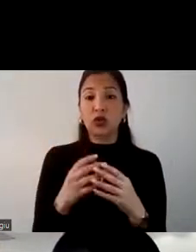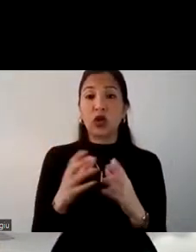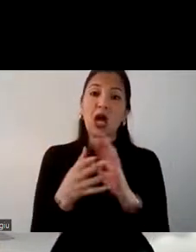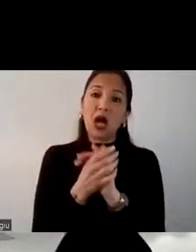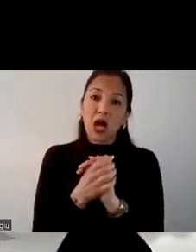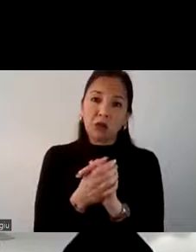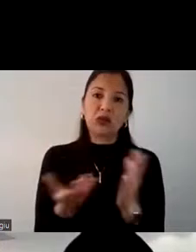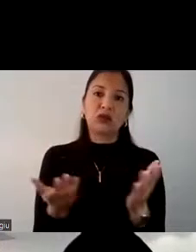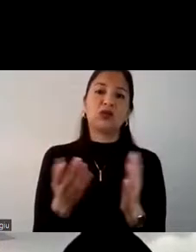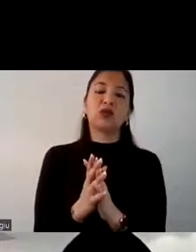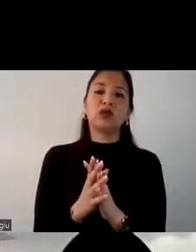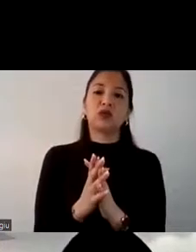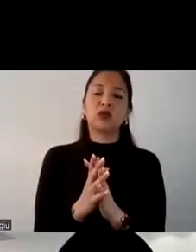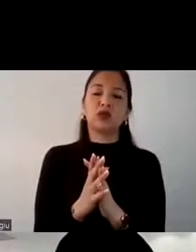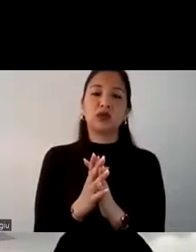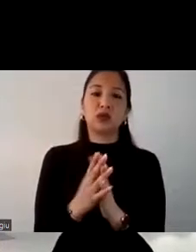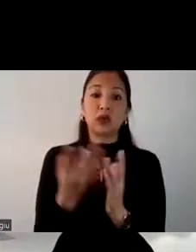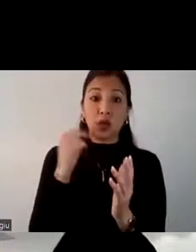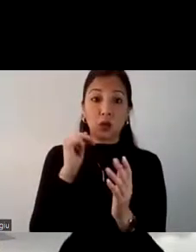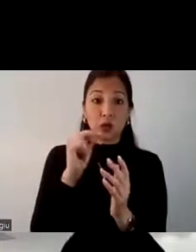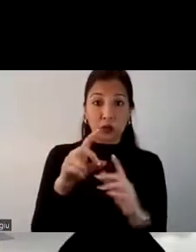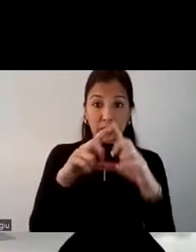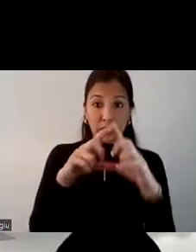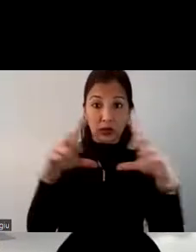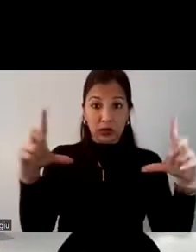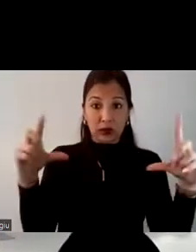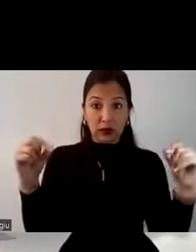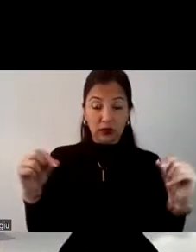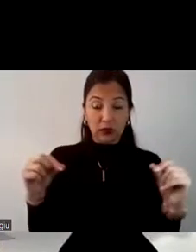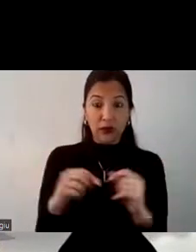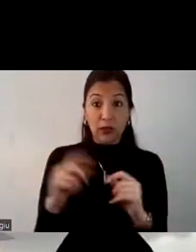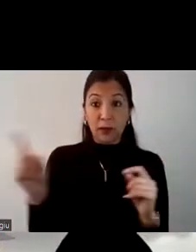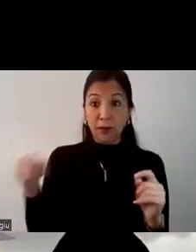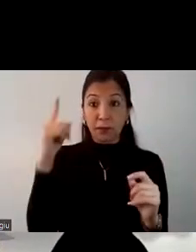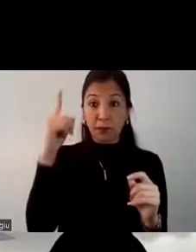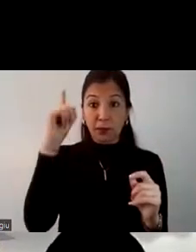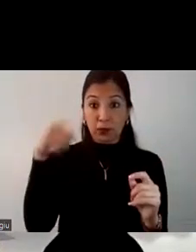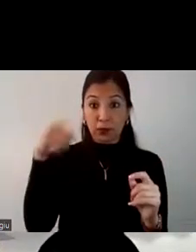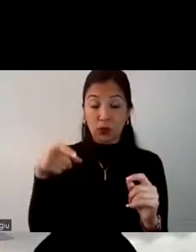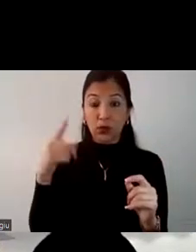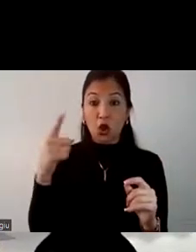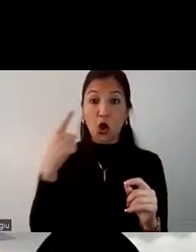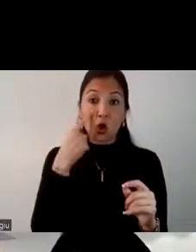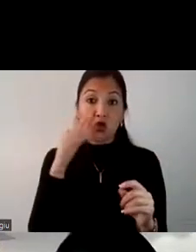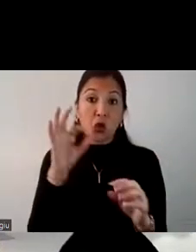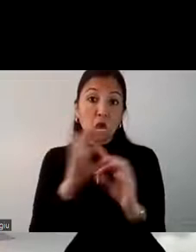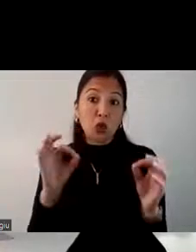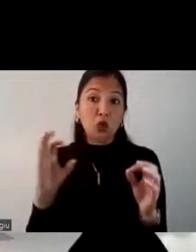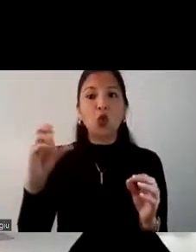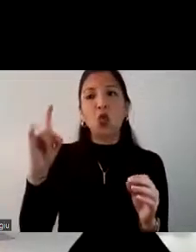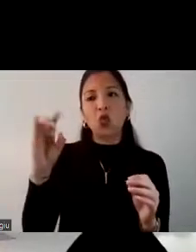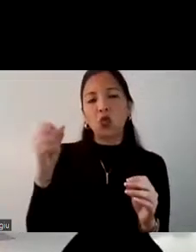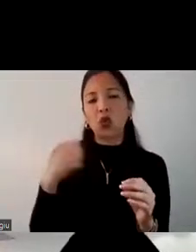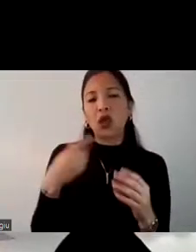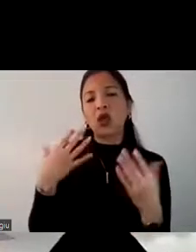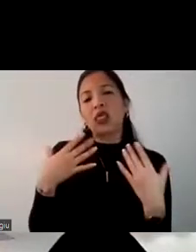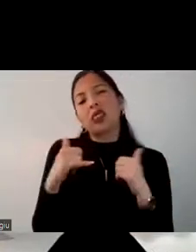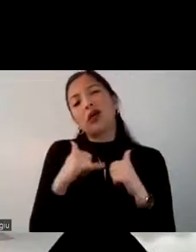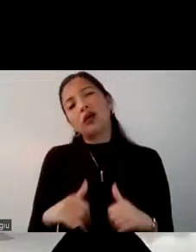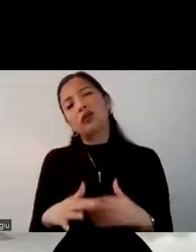cercanos. Y acá lo podemos ver en el gráfico. Como primer lugar es conocer nuevas culturas, descansar,